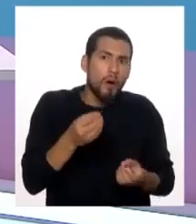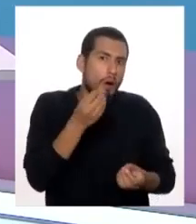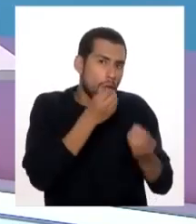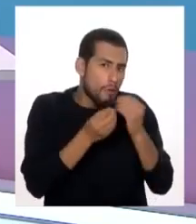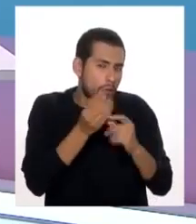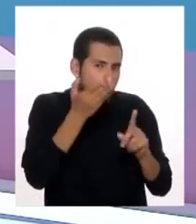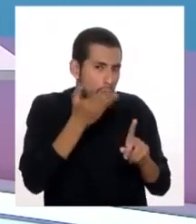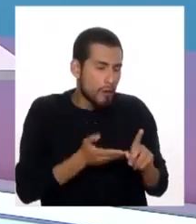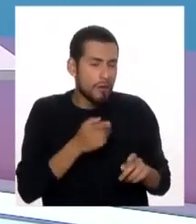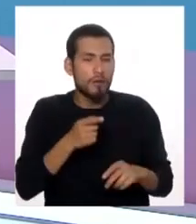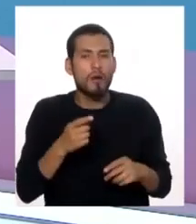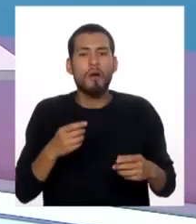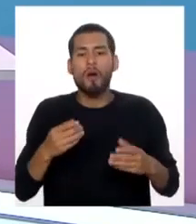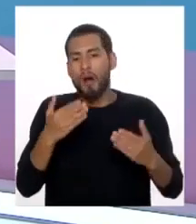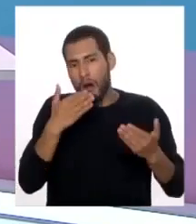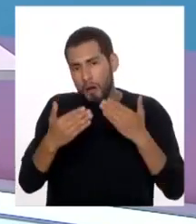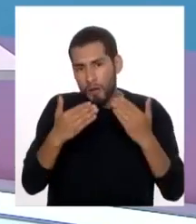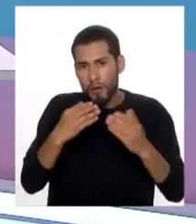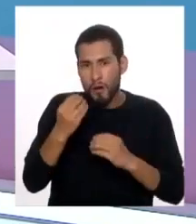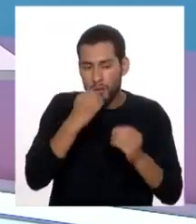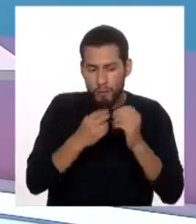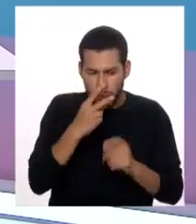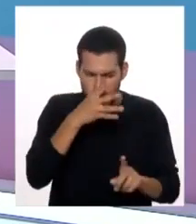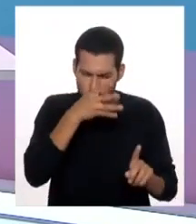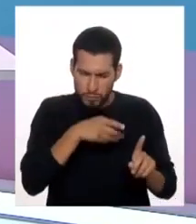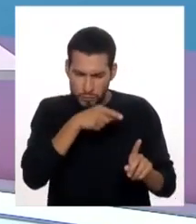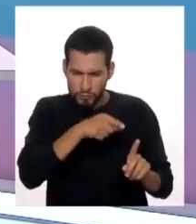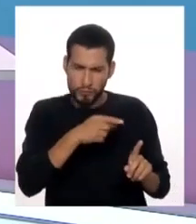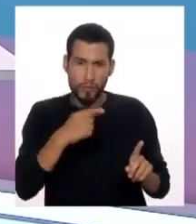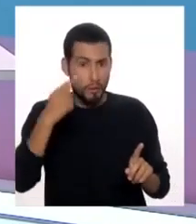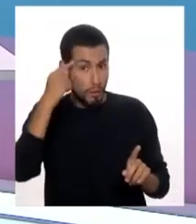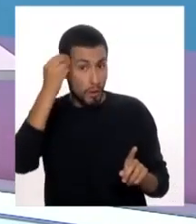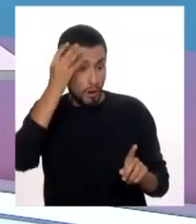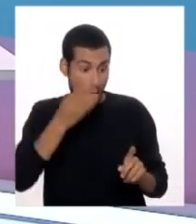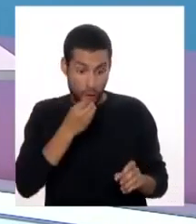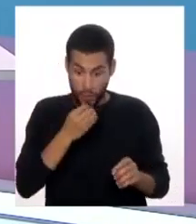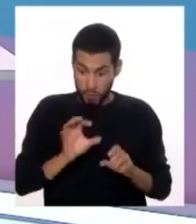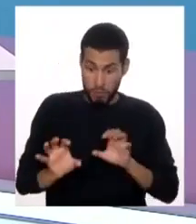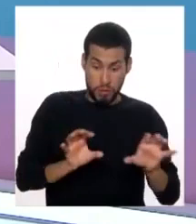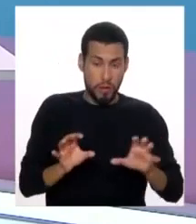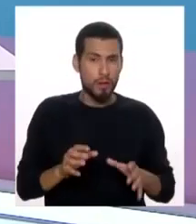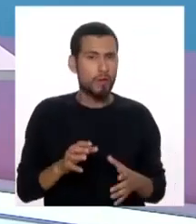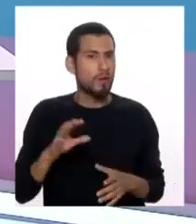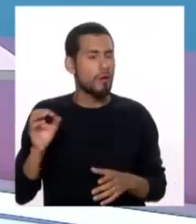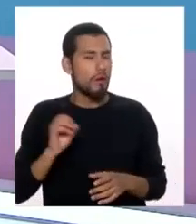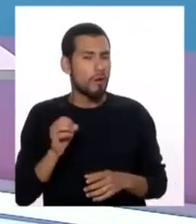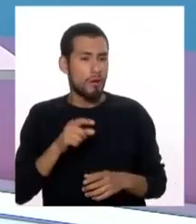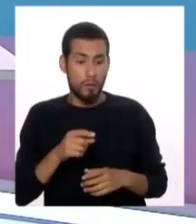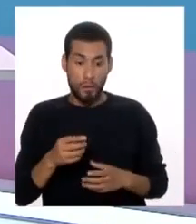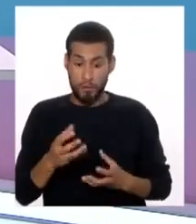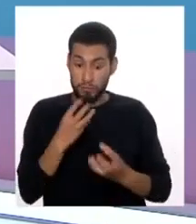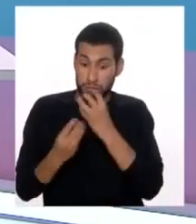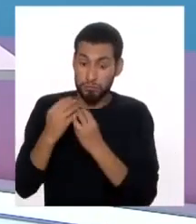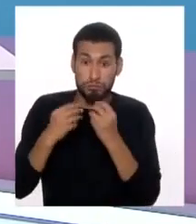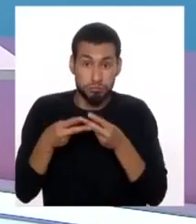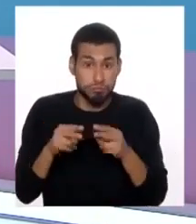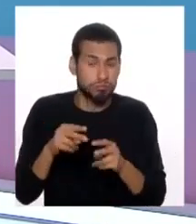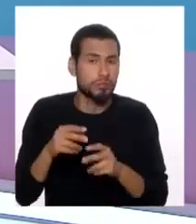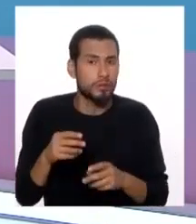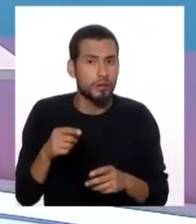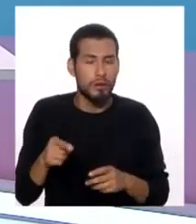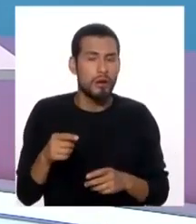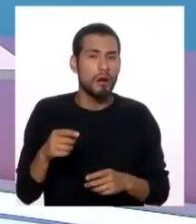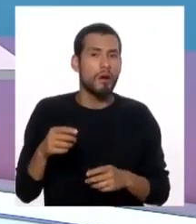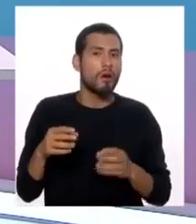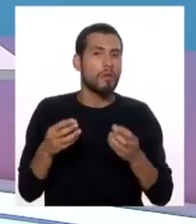cómo es el diálogo con el alimento, que si están teniendo ellos una forma compulsiva de comer determinados alimentos que pueden ser más